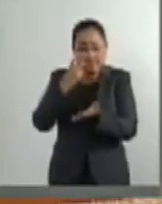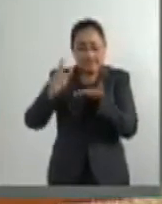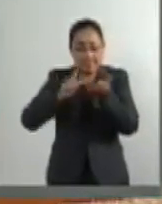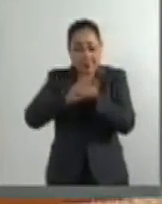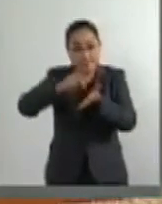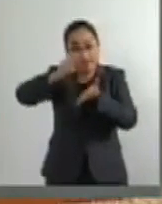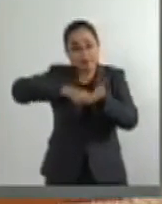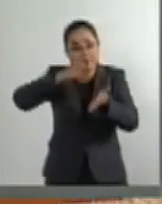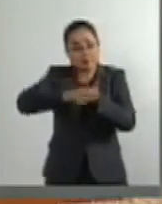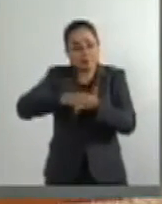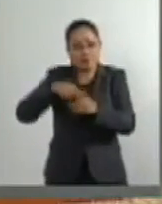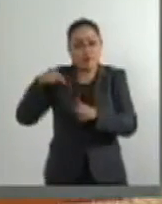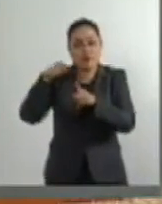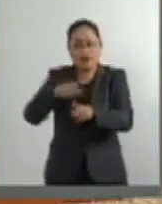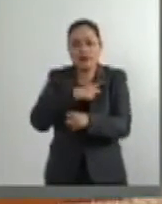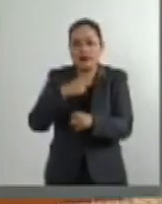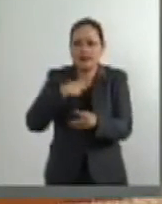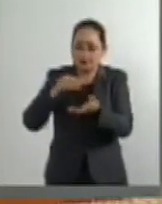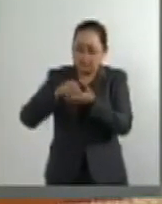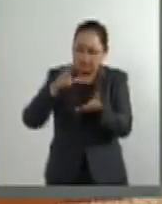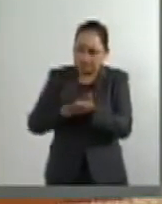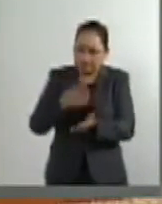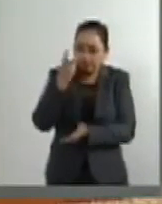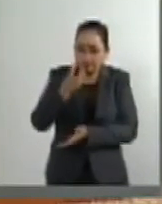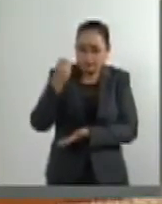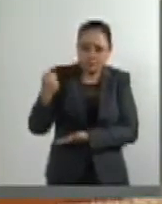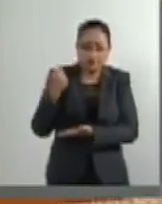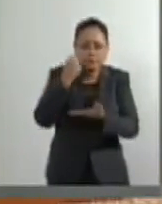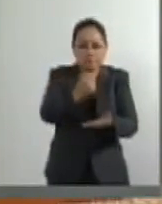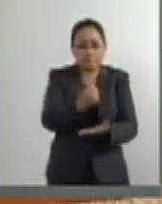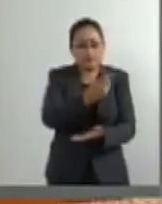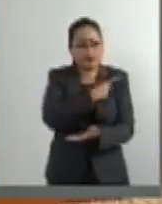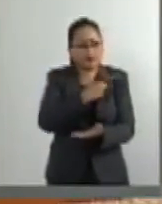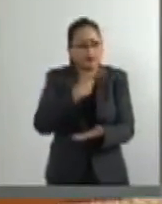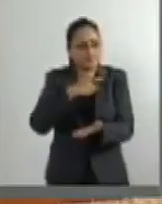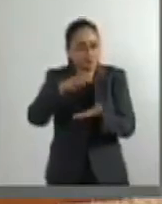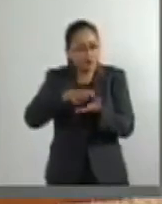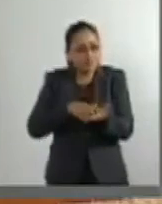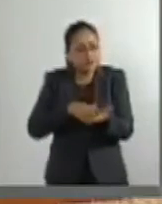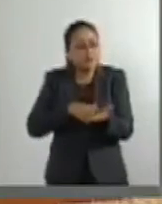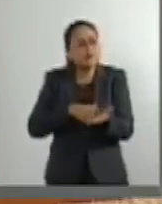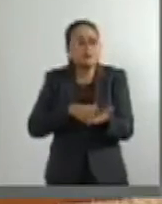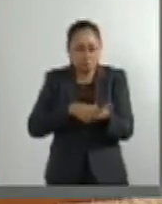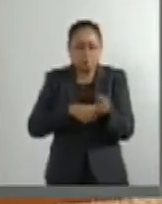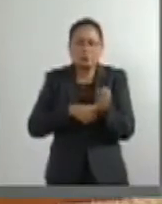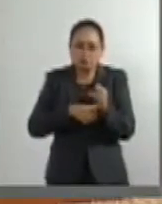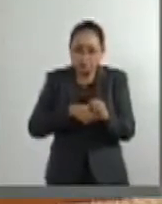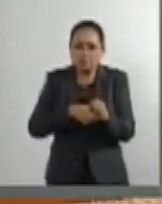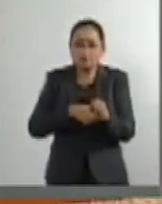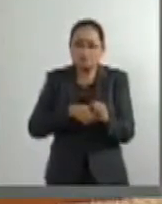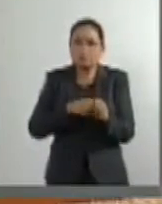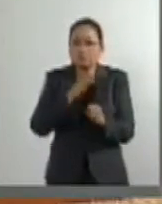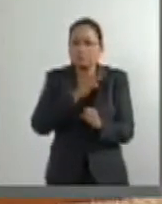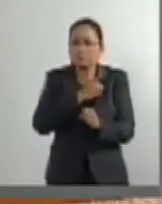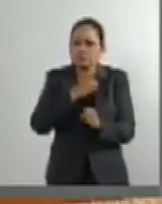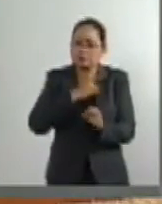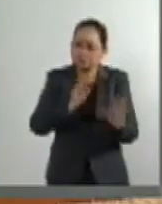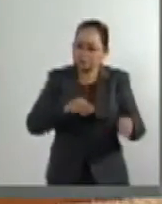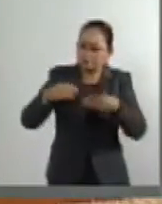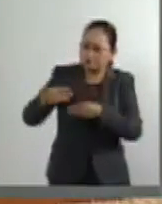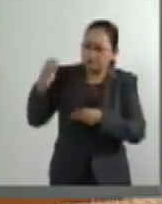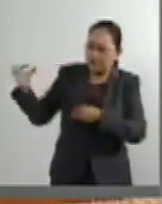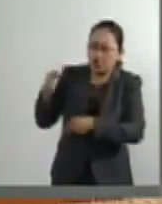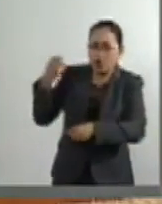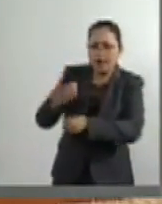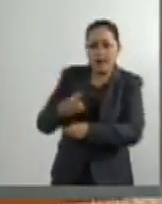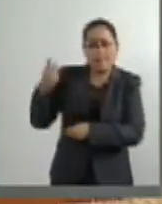conducente es que se asegure que efectivamente los recursos se ahorren y puedan regresarse de manera íntegra a la Tesorería de la